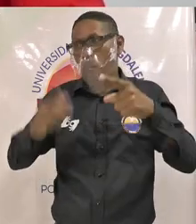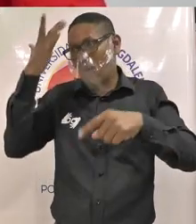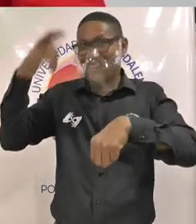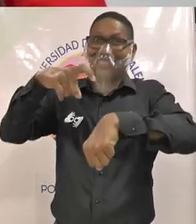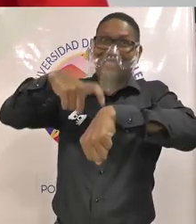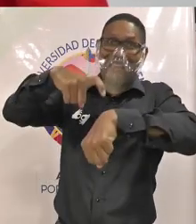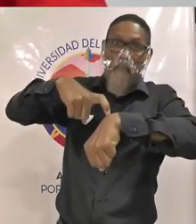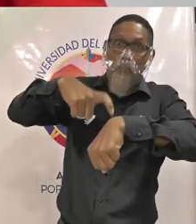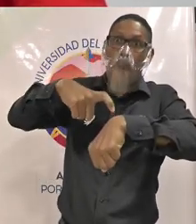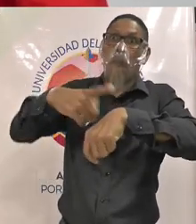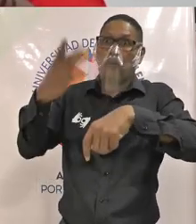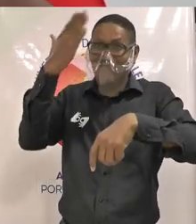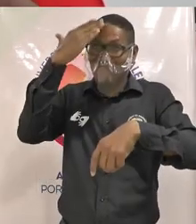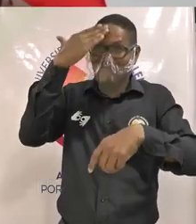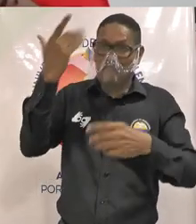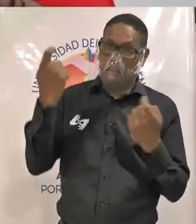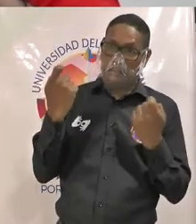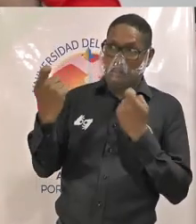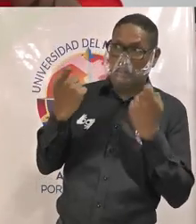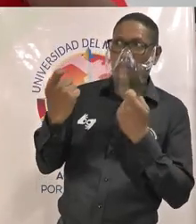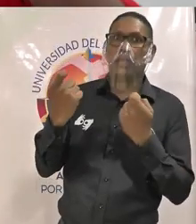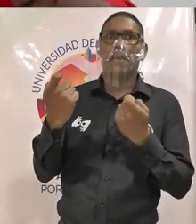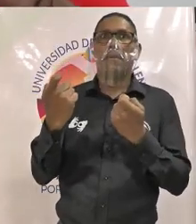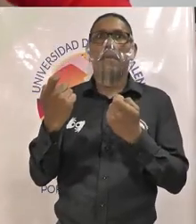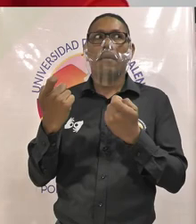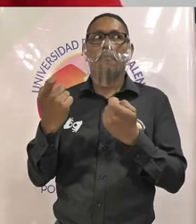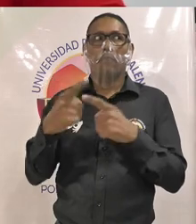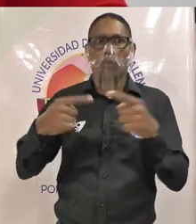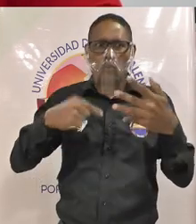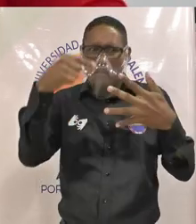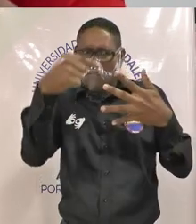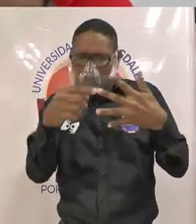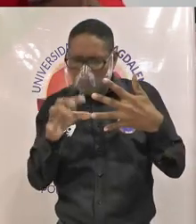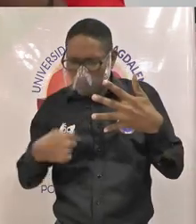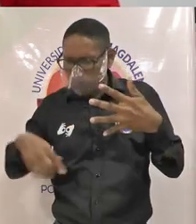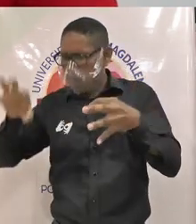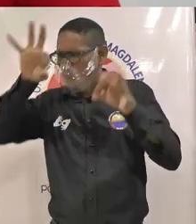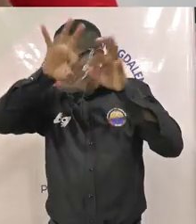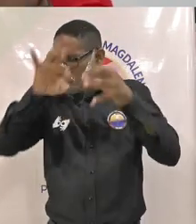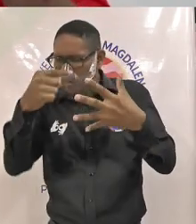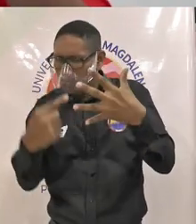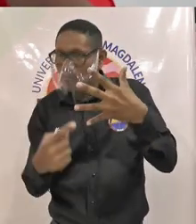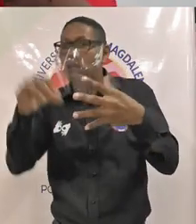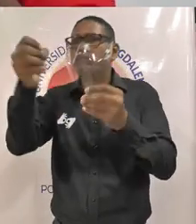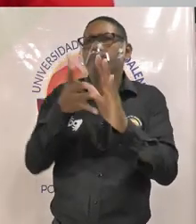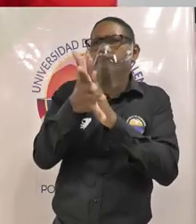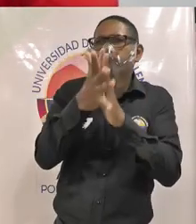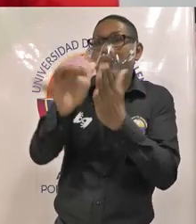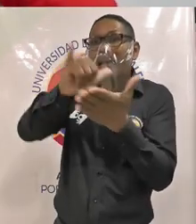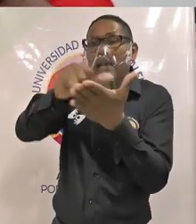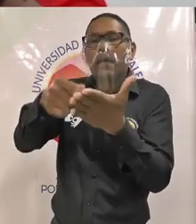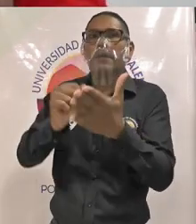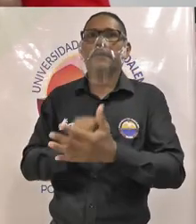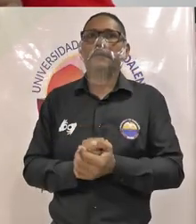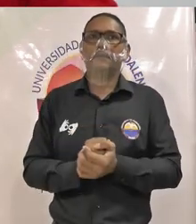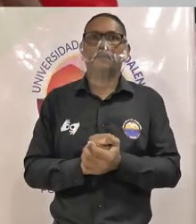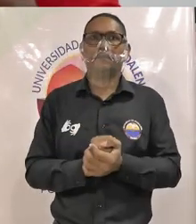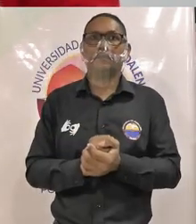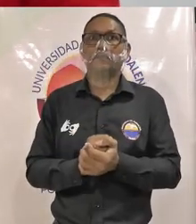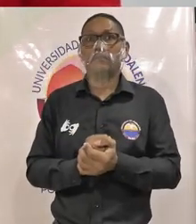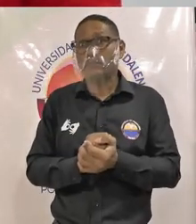por tema logístico pero expusimos las que creemos más importantes para cada uno de ustedes dando así